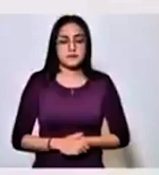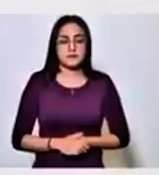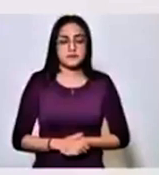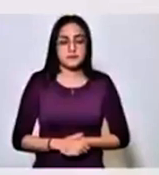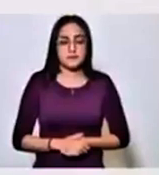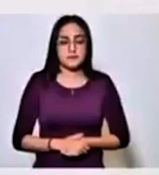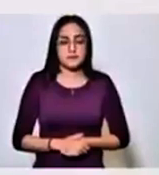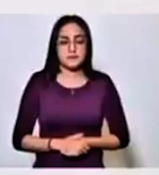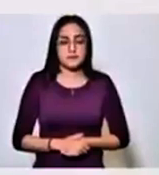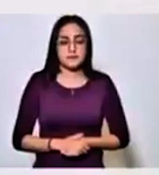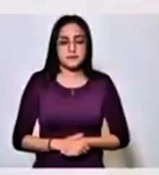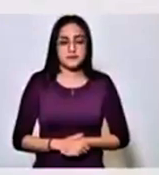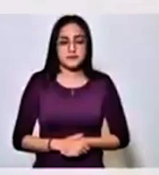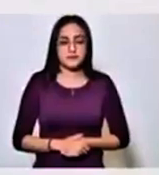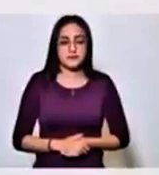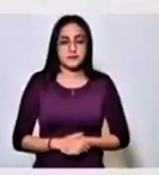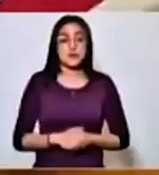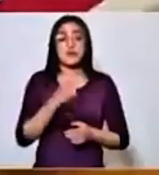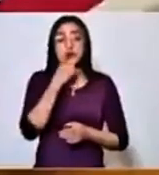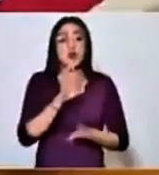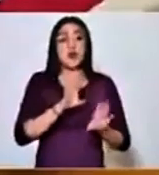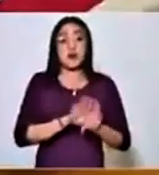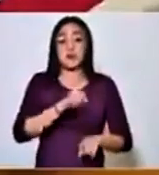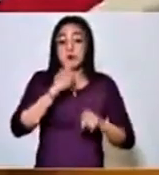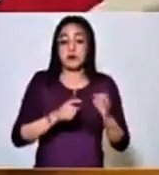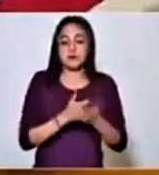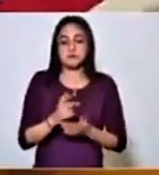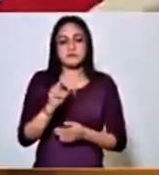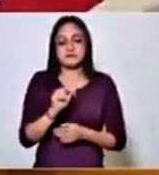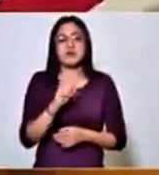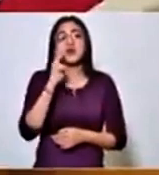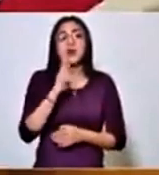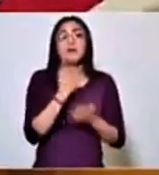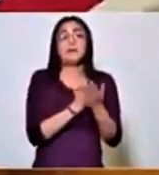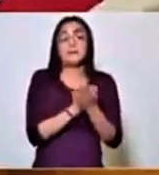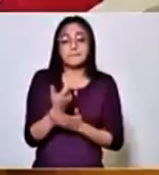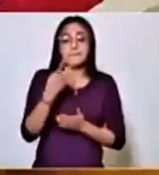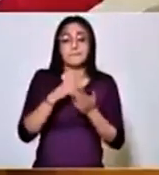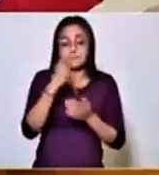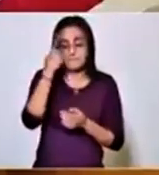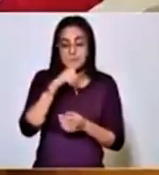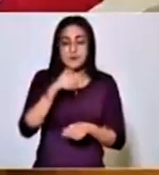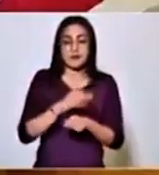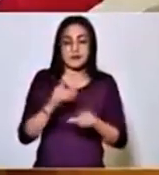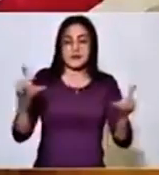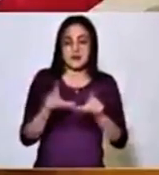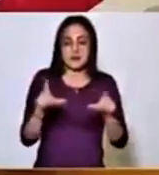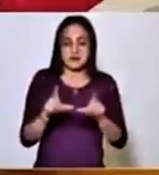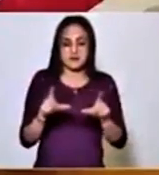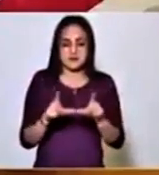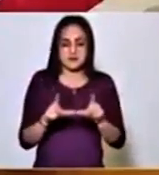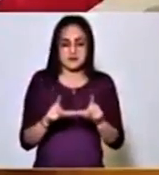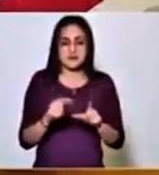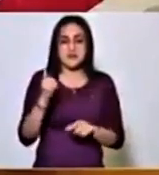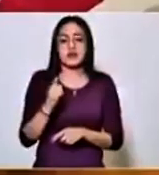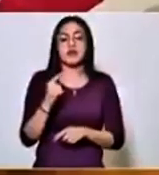No es condonación como lo expresas. Hay dos pagos que se hacen para el emplacamiento, la placa